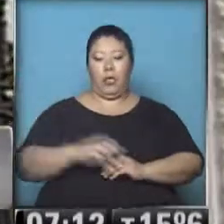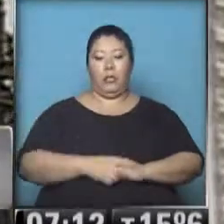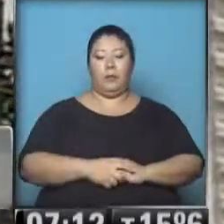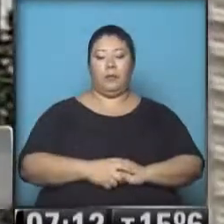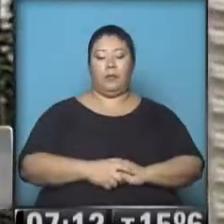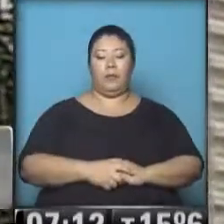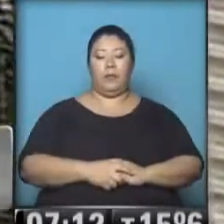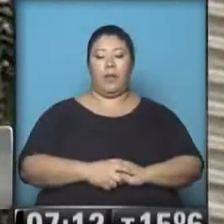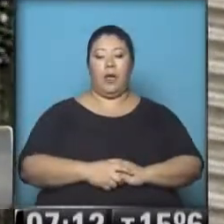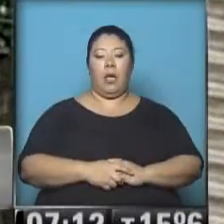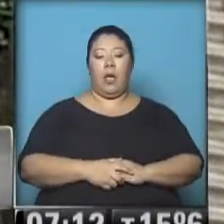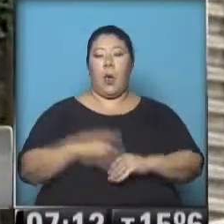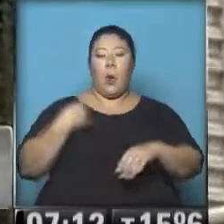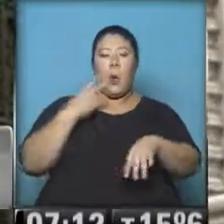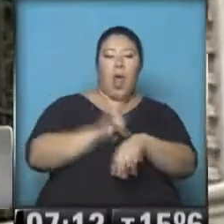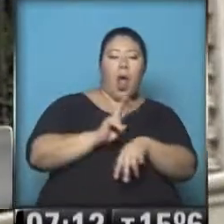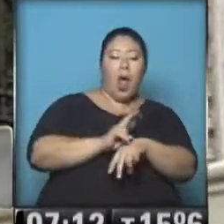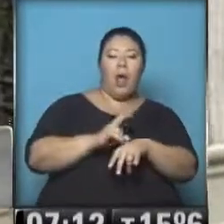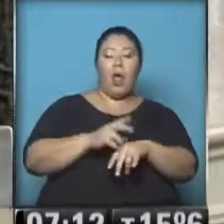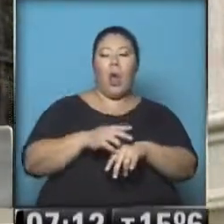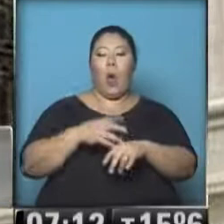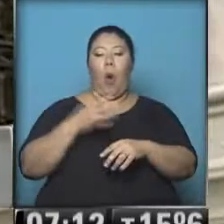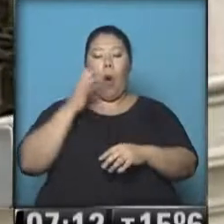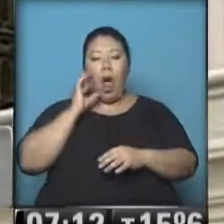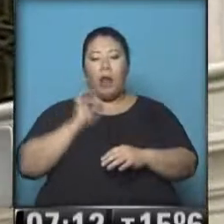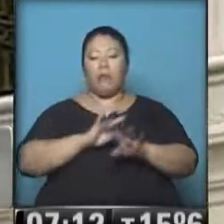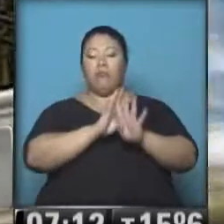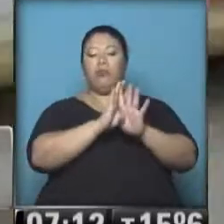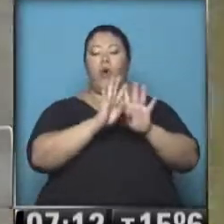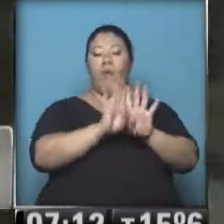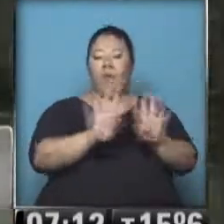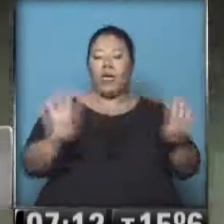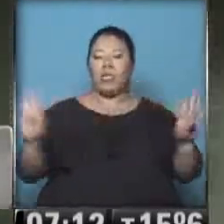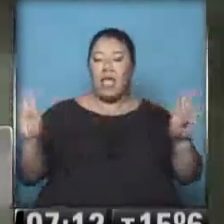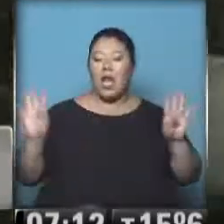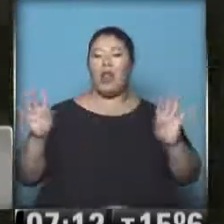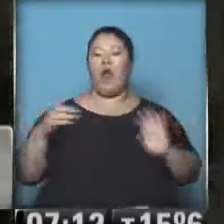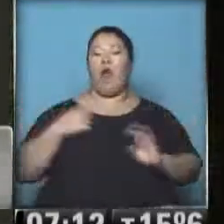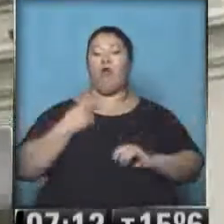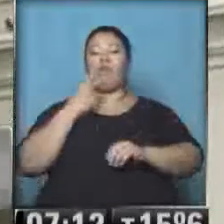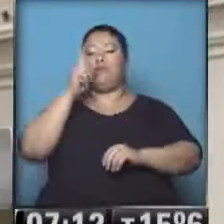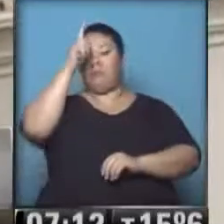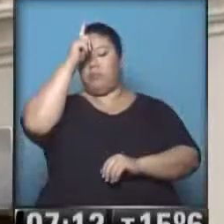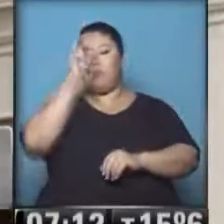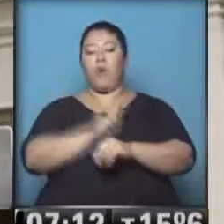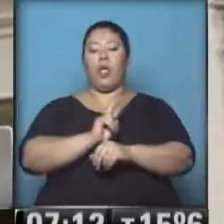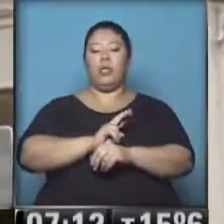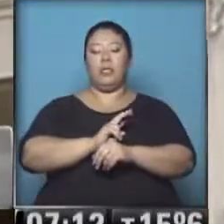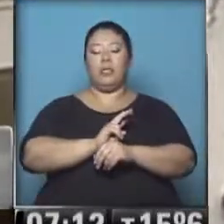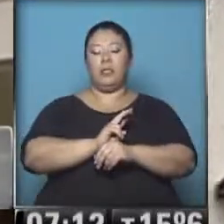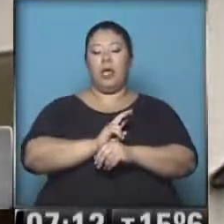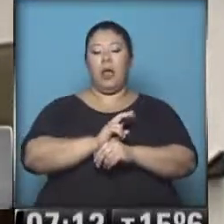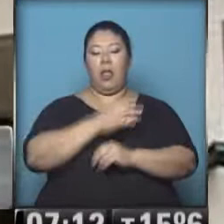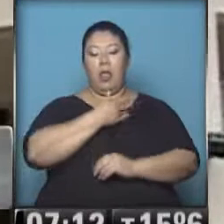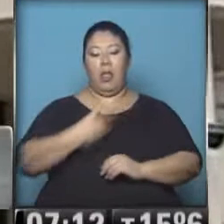dispositivos especiales, Alejandro y Lourdes, no hay vallados, no hay custodia oficial, por lo menos en la puerta, lo que no quiere